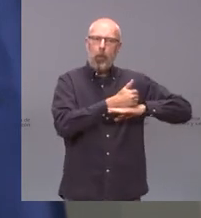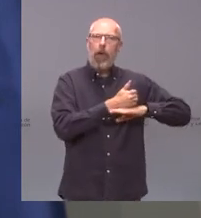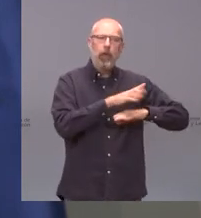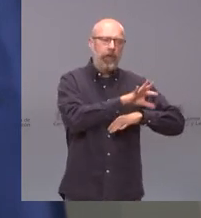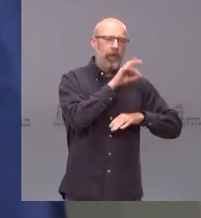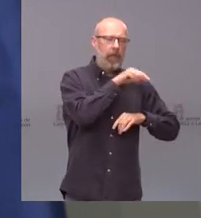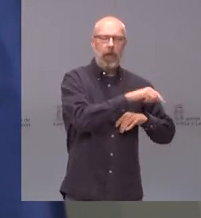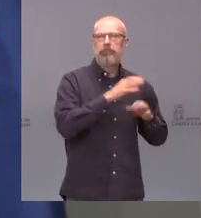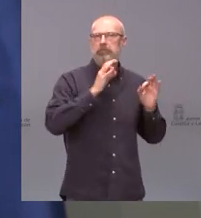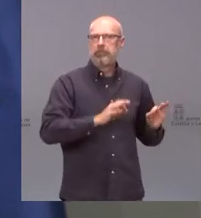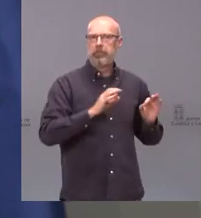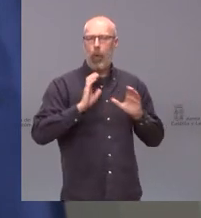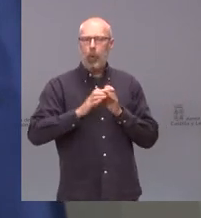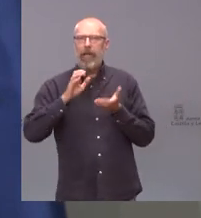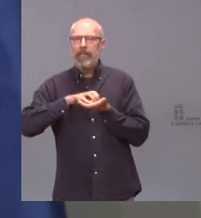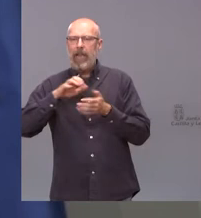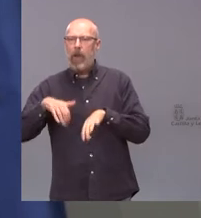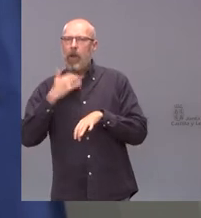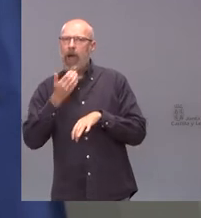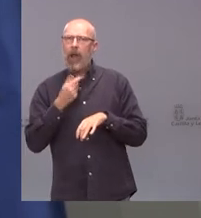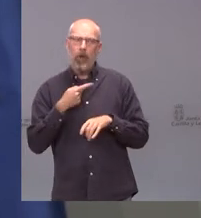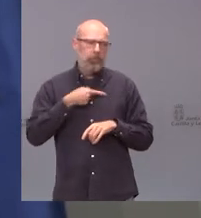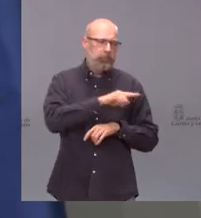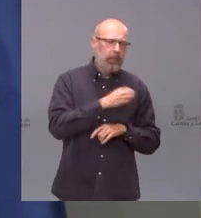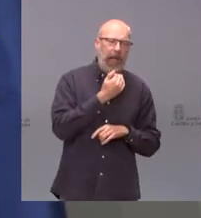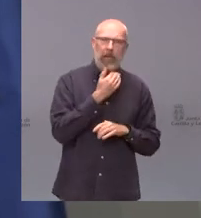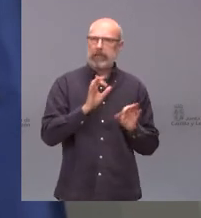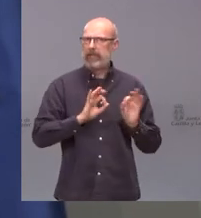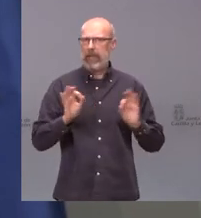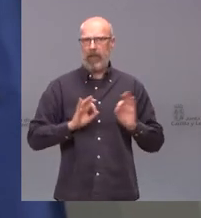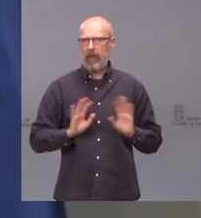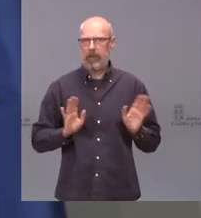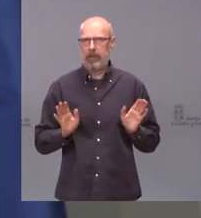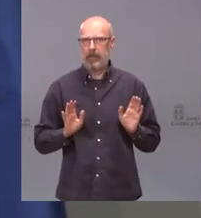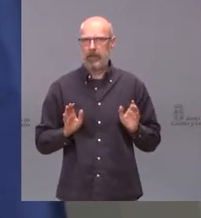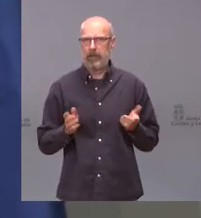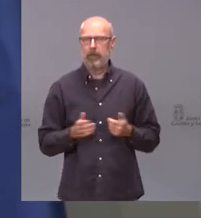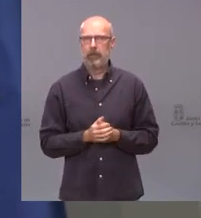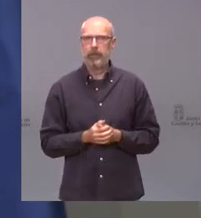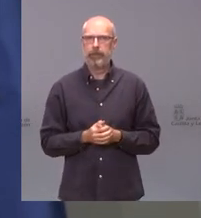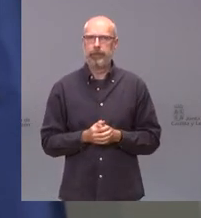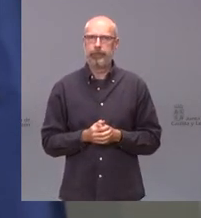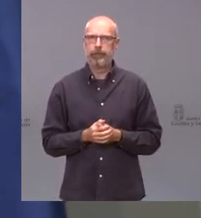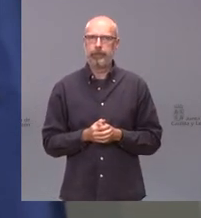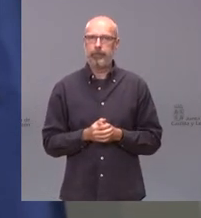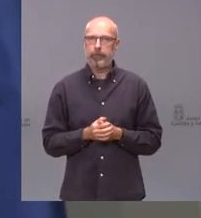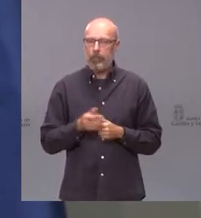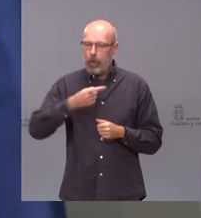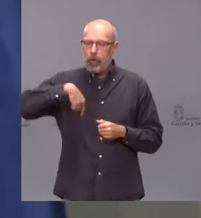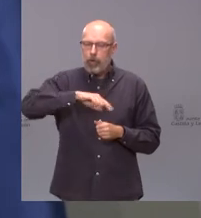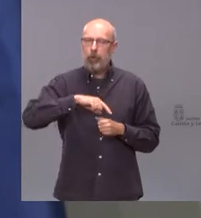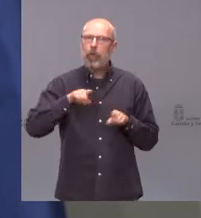de Castilla de León es